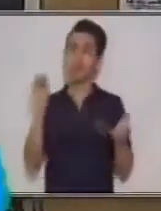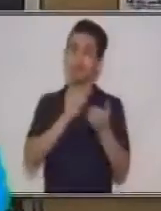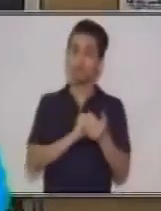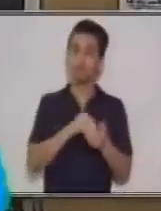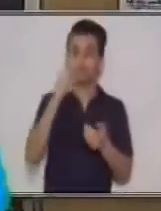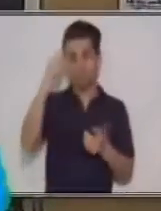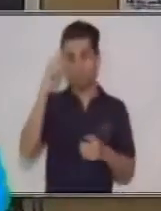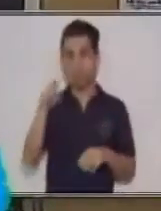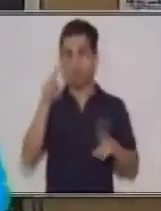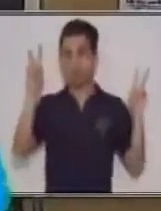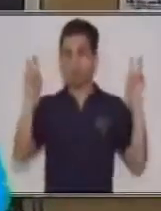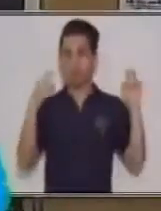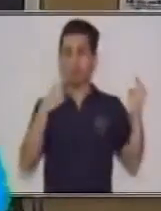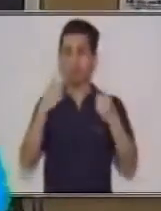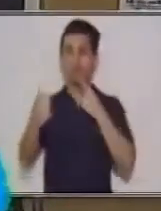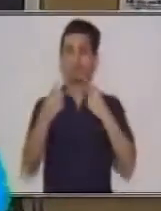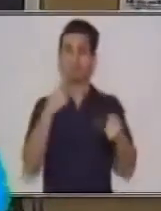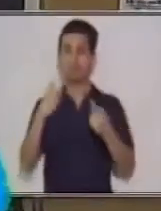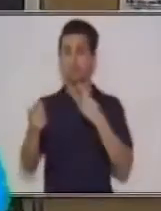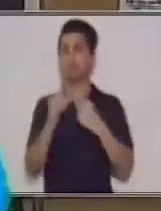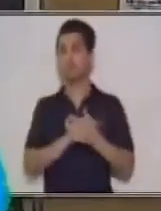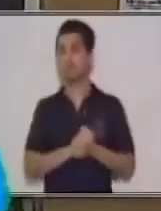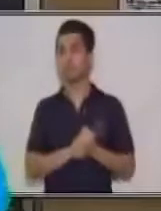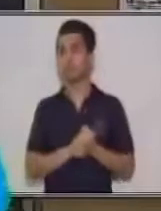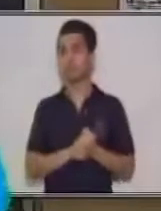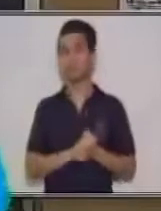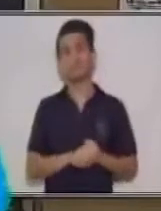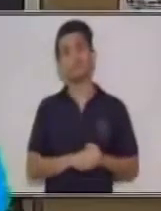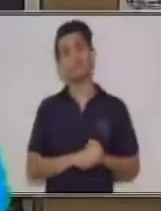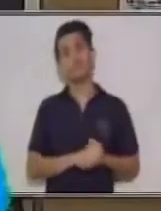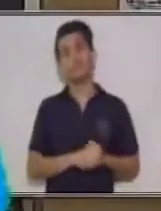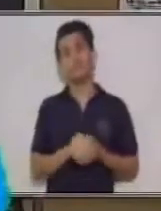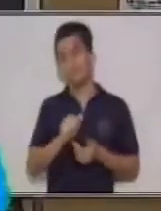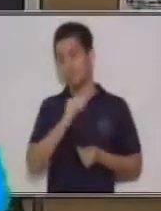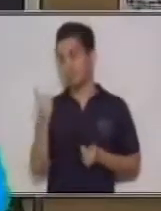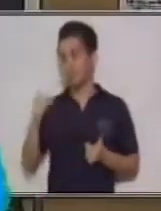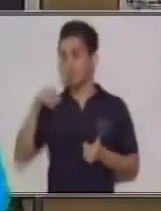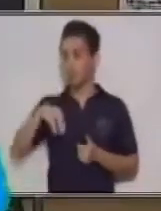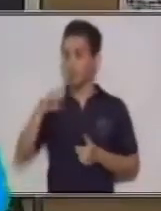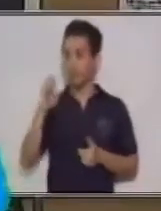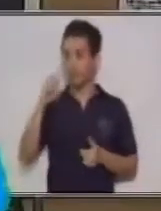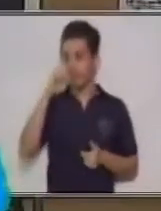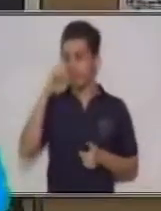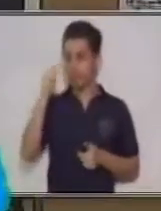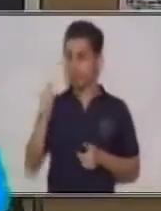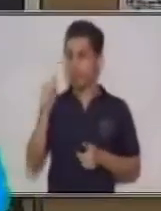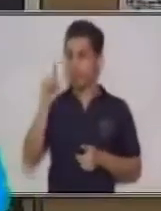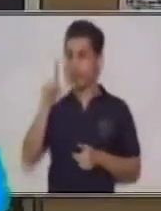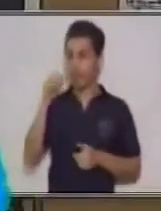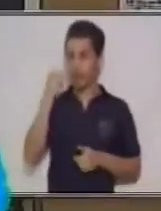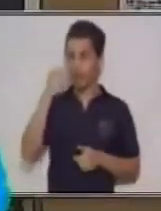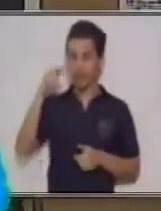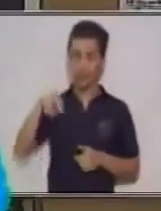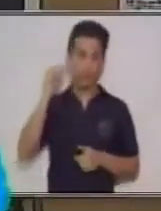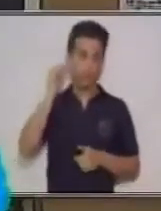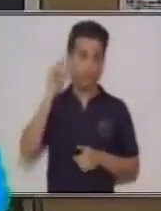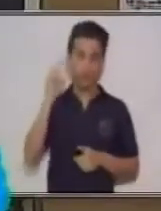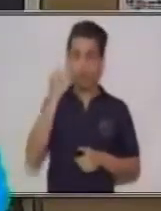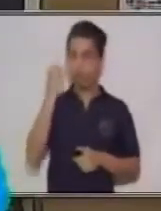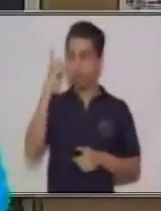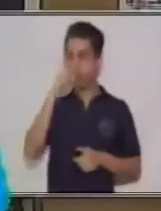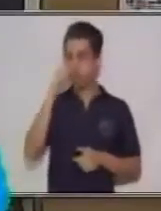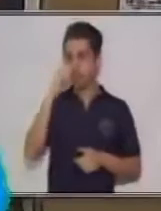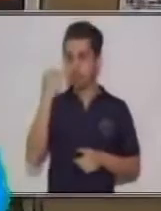al tema del discurso. ¿Por qué es metalingüístico, fático, que es faticado de contacto o